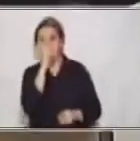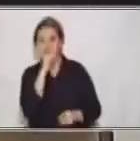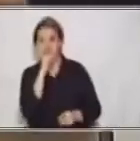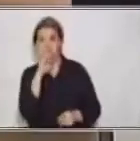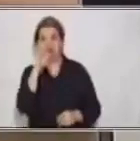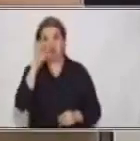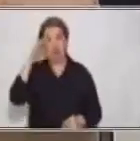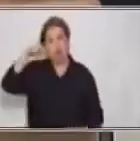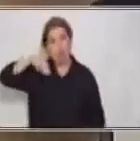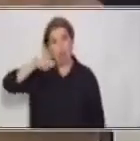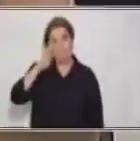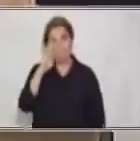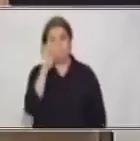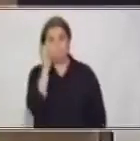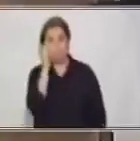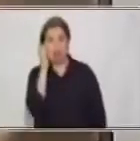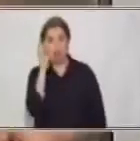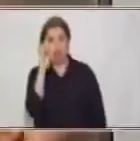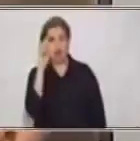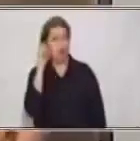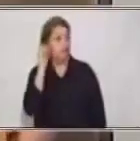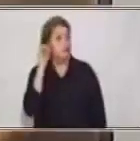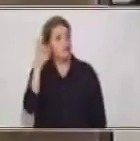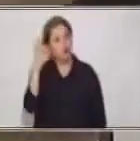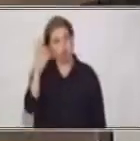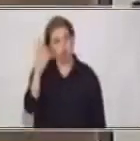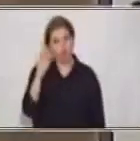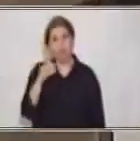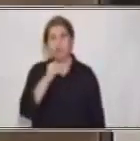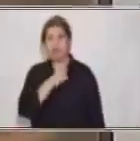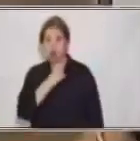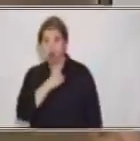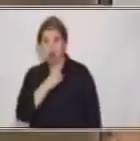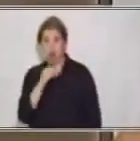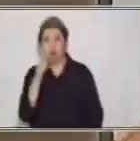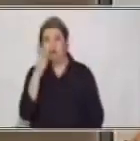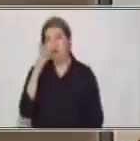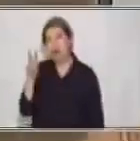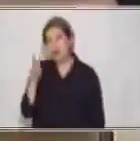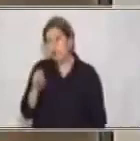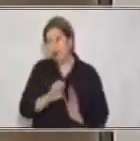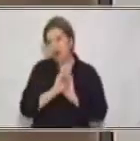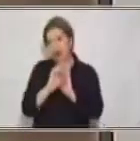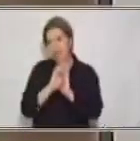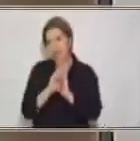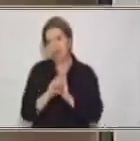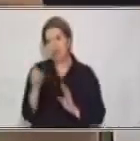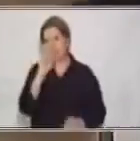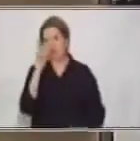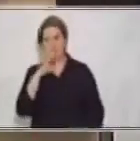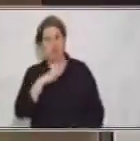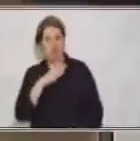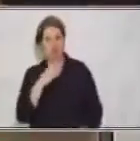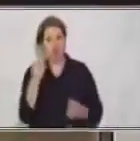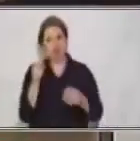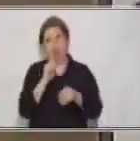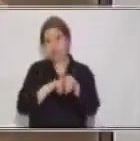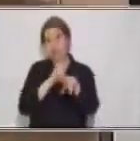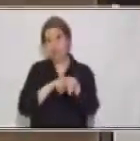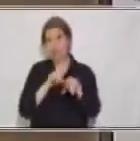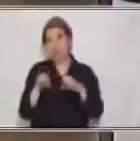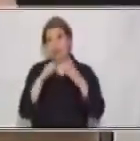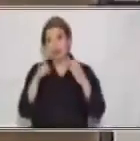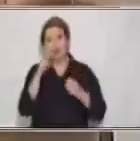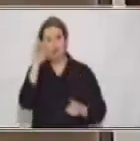ejemplos. Quiero verte, más no tengo tiempo, aunque sí me haces falta. ¿Cuál creen ustedes? ¿Dónde está